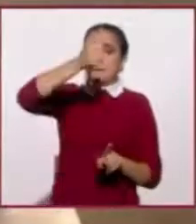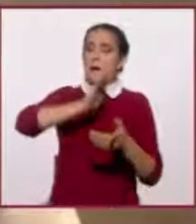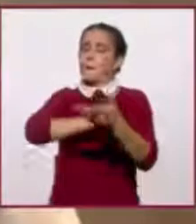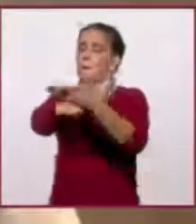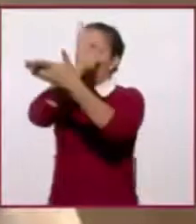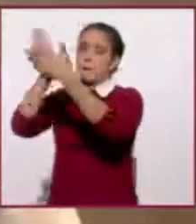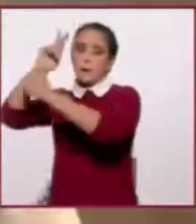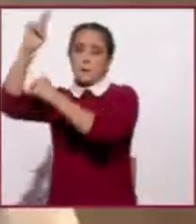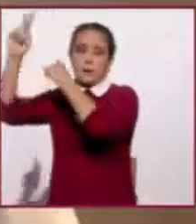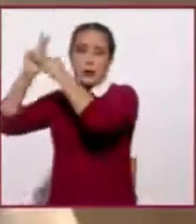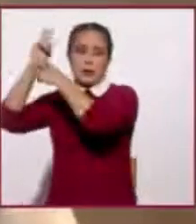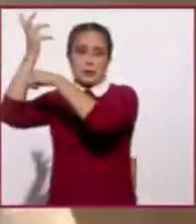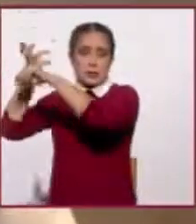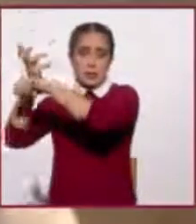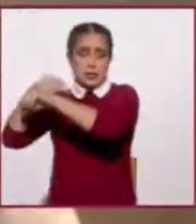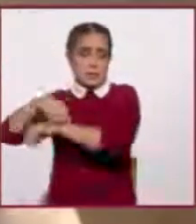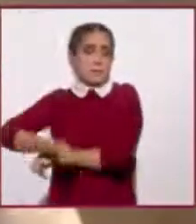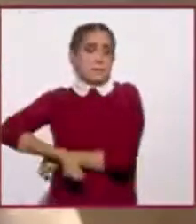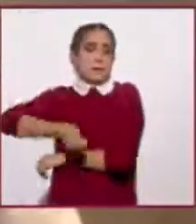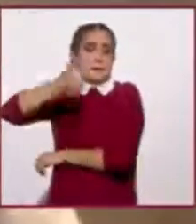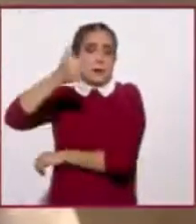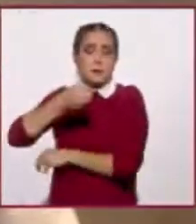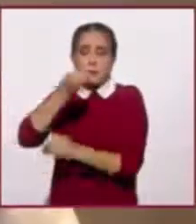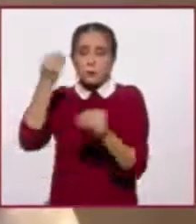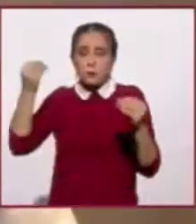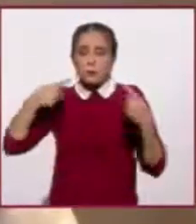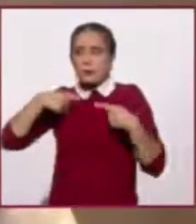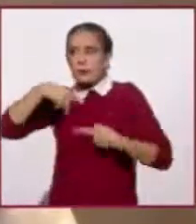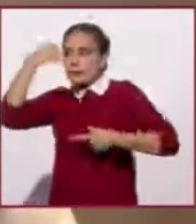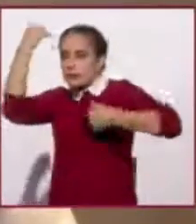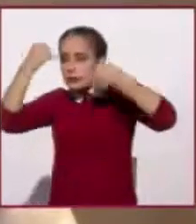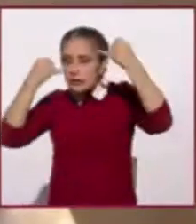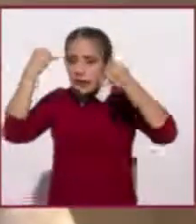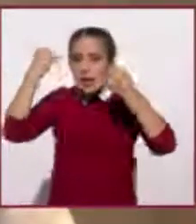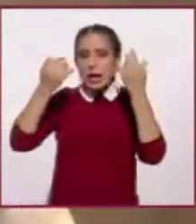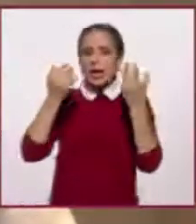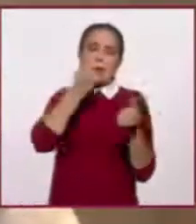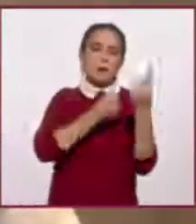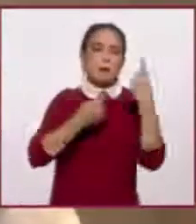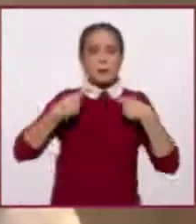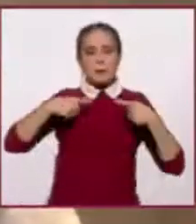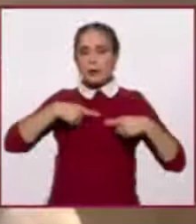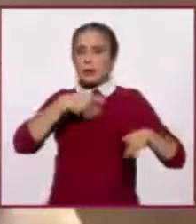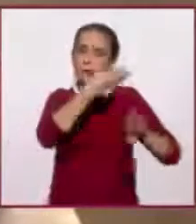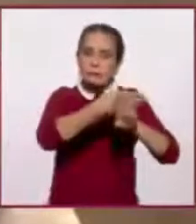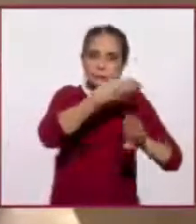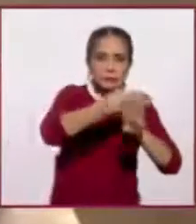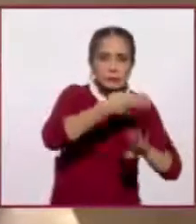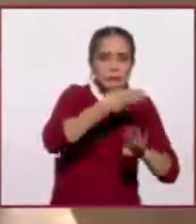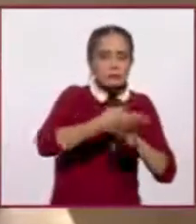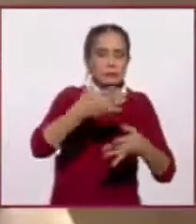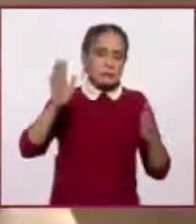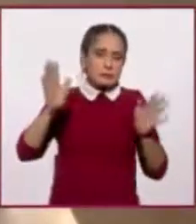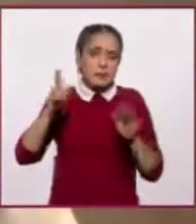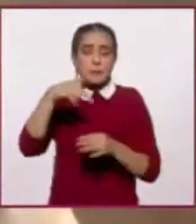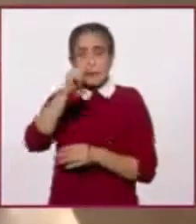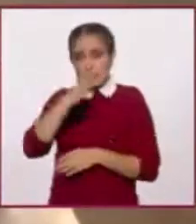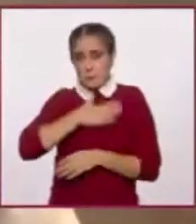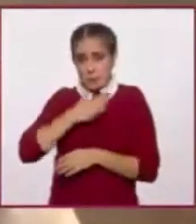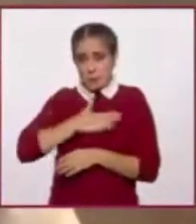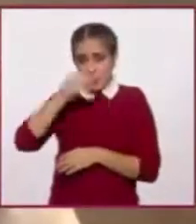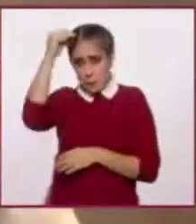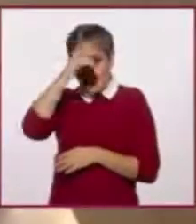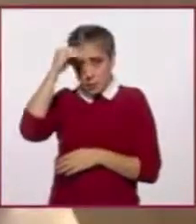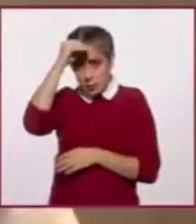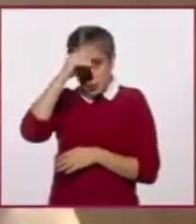visita menor, generó mucha expectativa, mucha crítica. Yo tengo la opinión que me parece que la